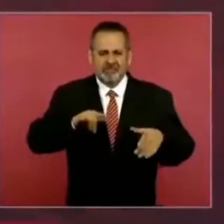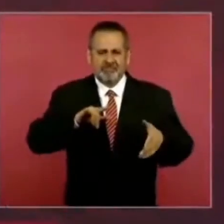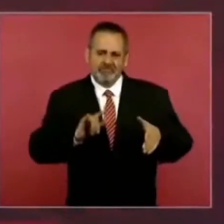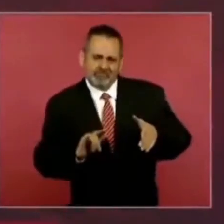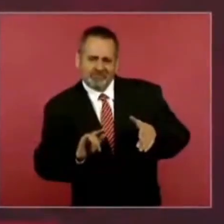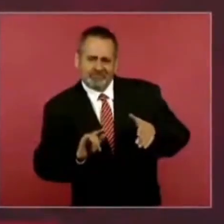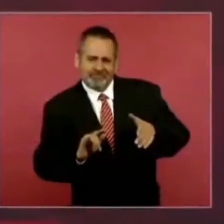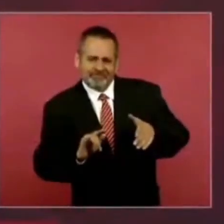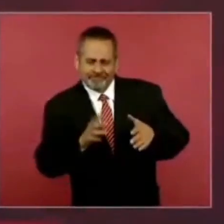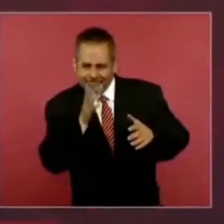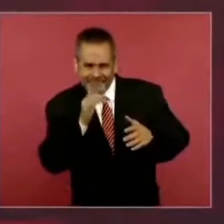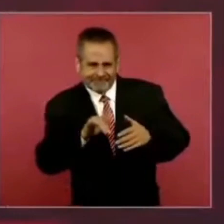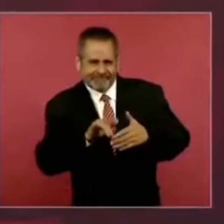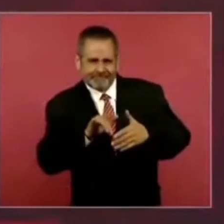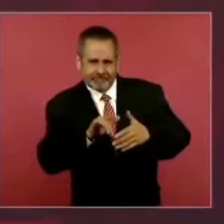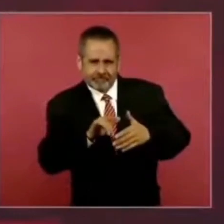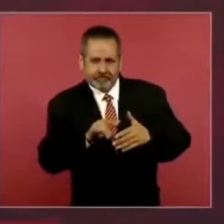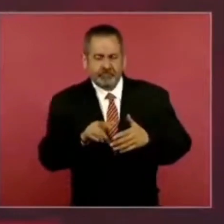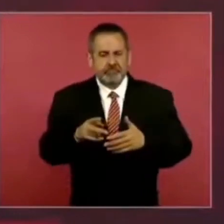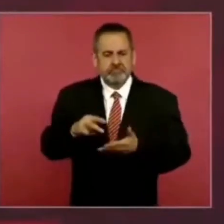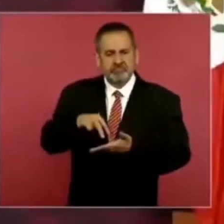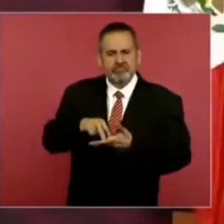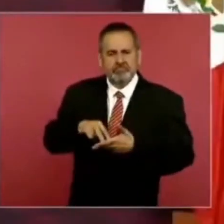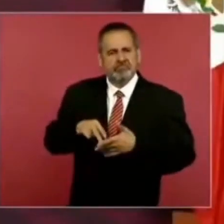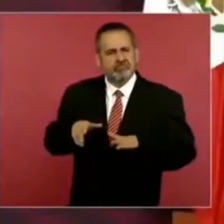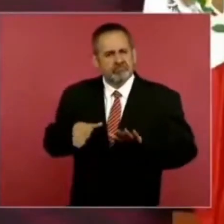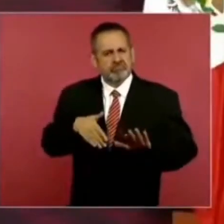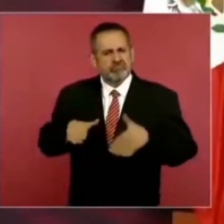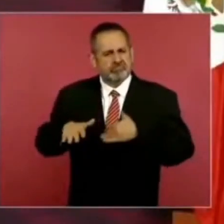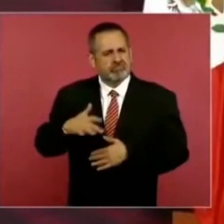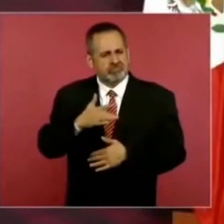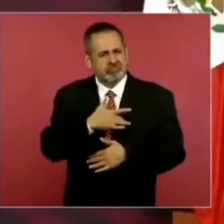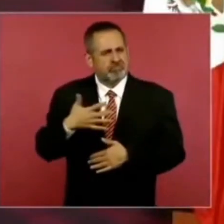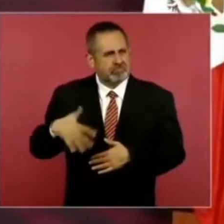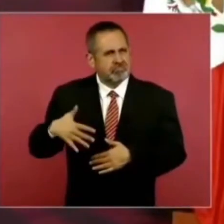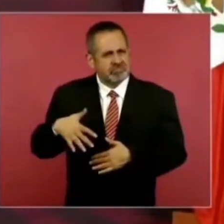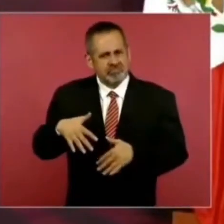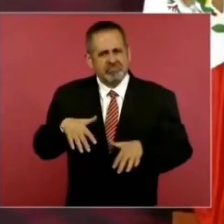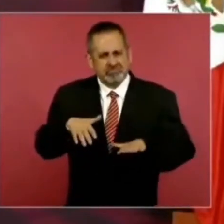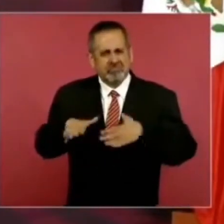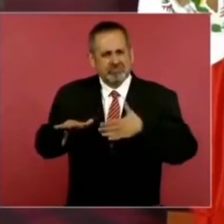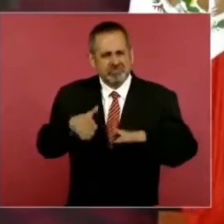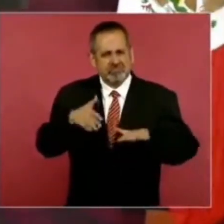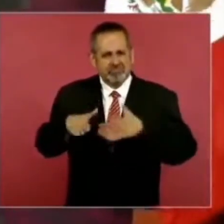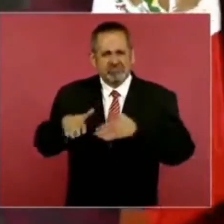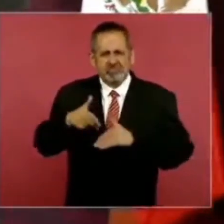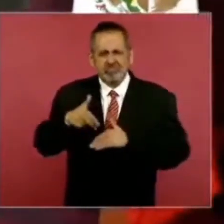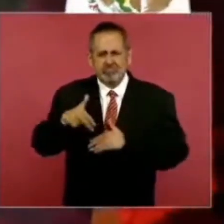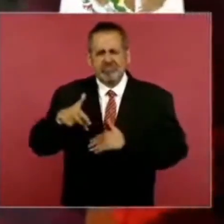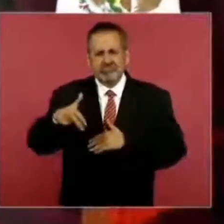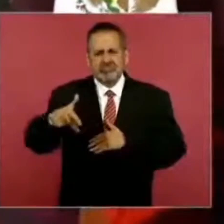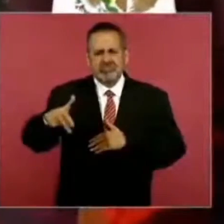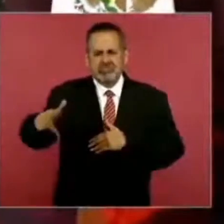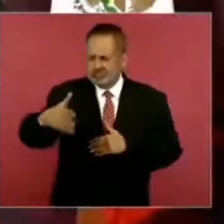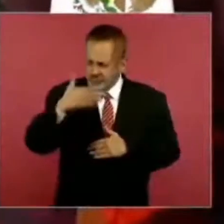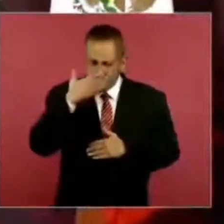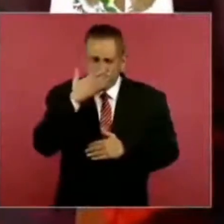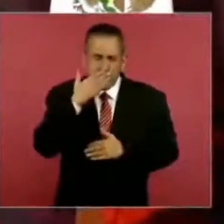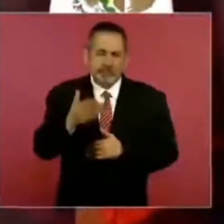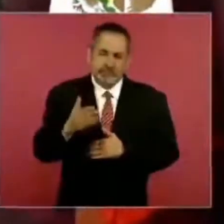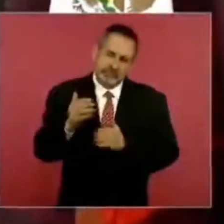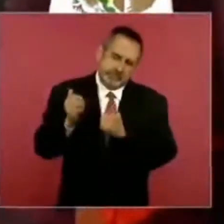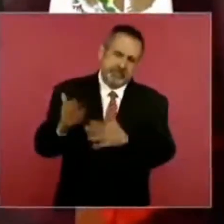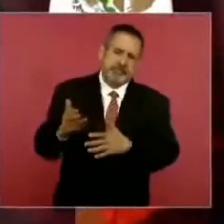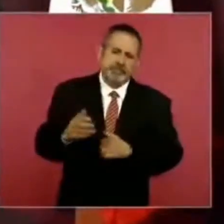y el carcañal bien, o sea, aguantó sin problema. luego ya